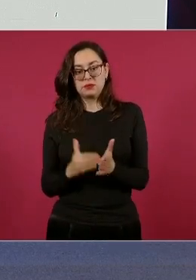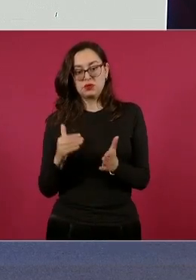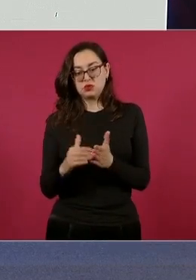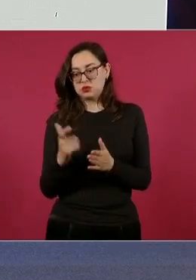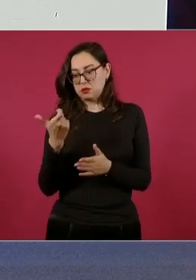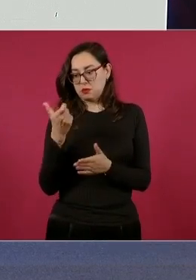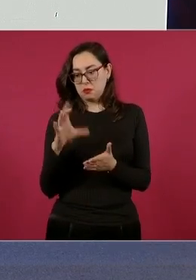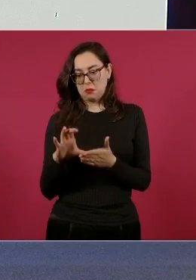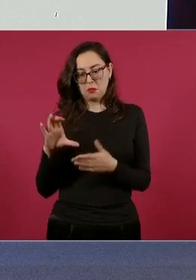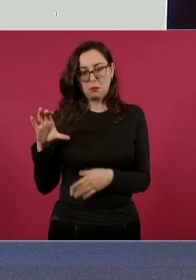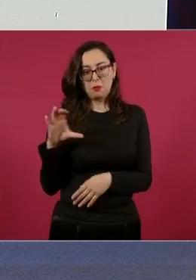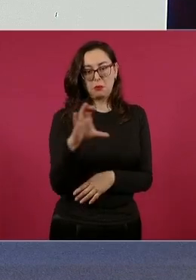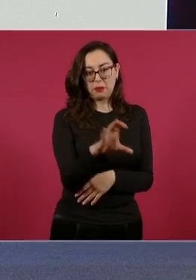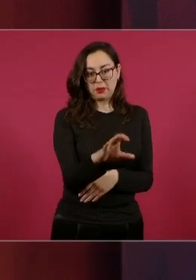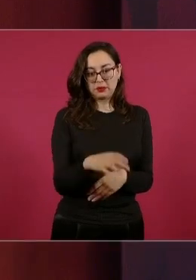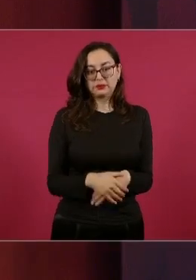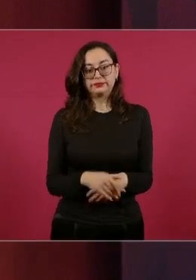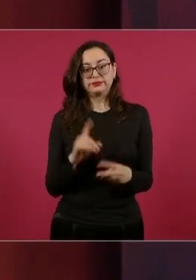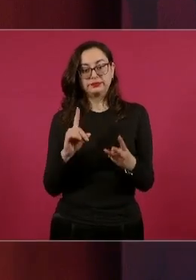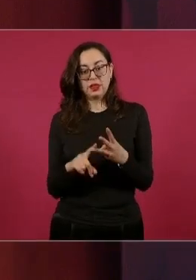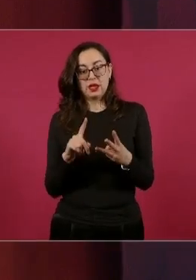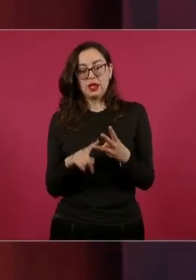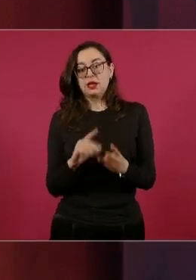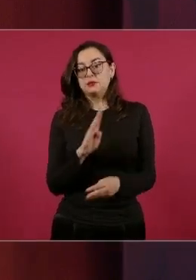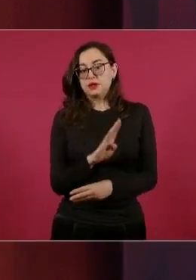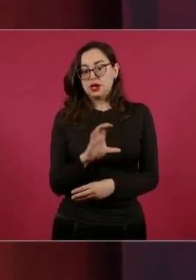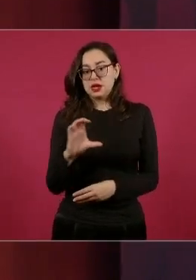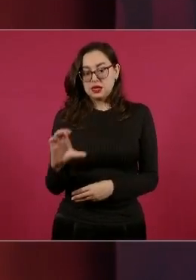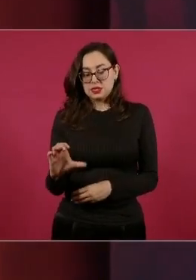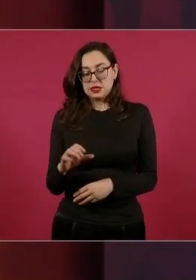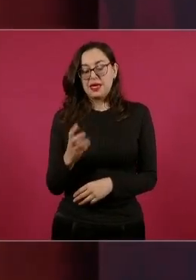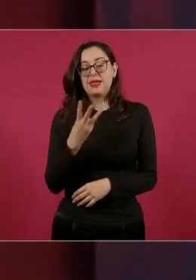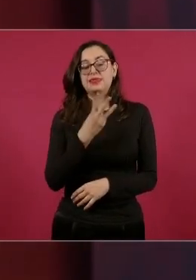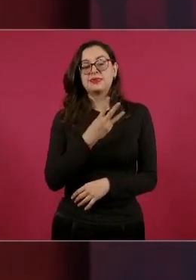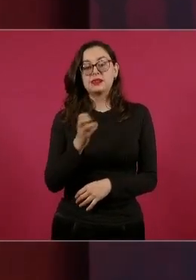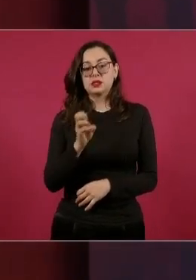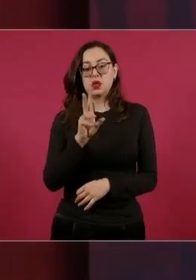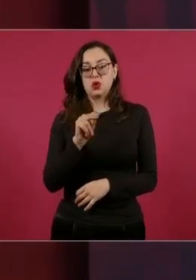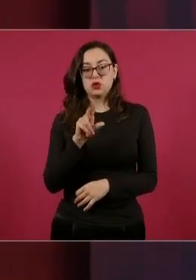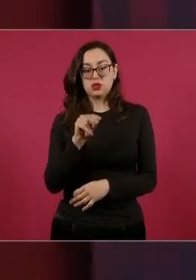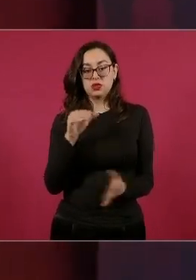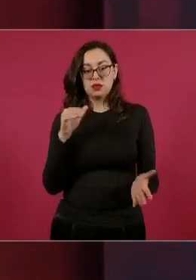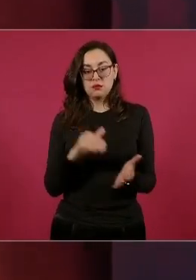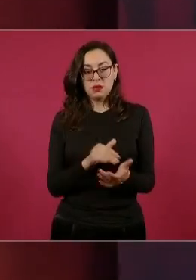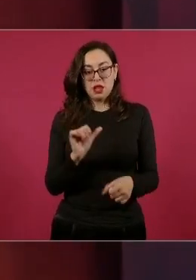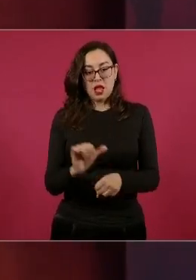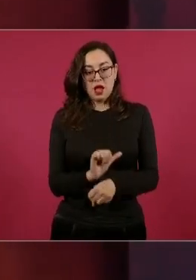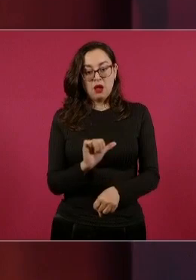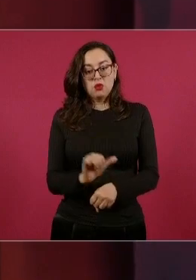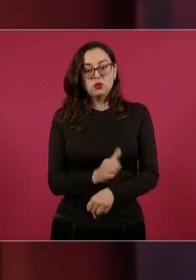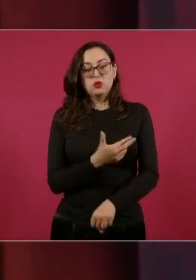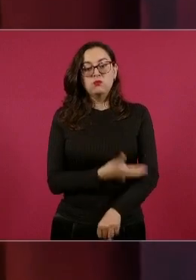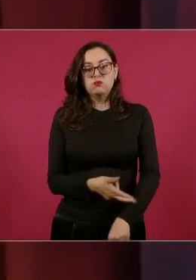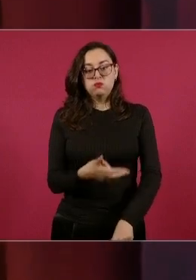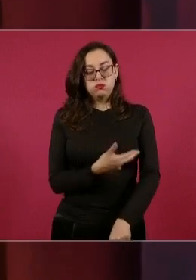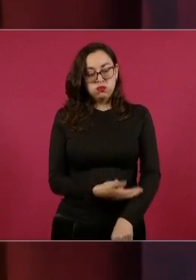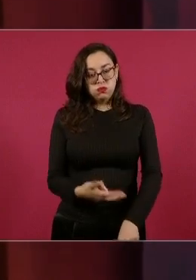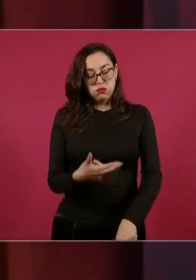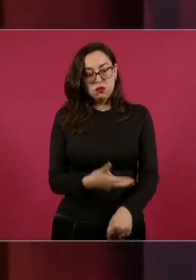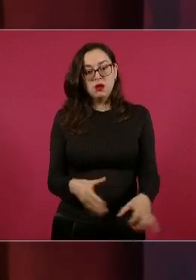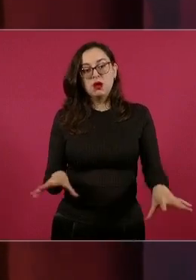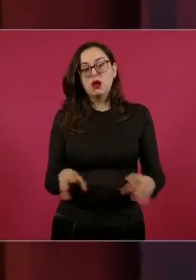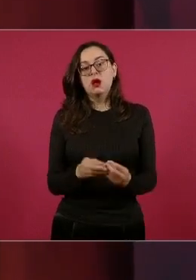y el tercer lugar Baja California con 380 mil regularizaciones y lleva